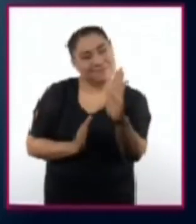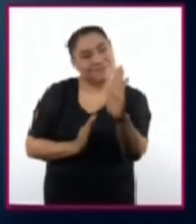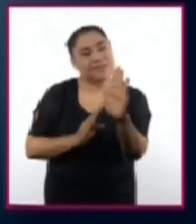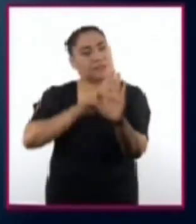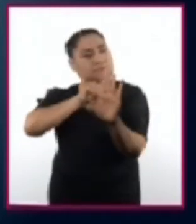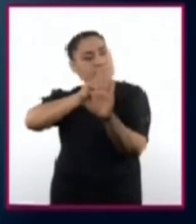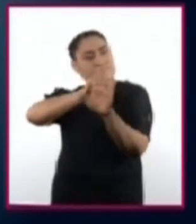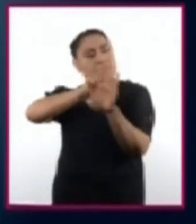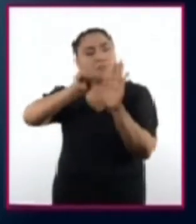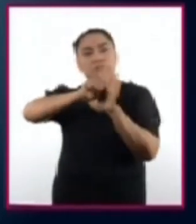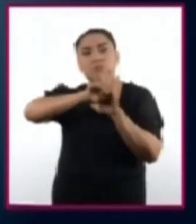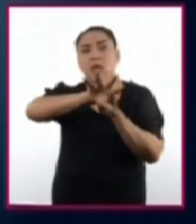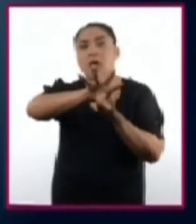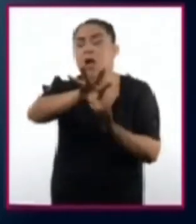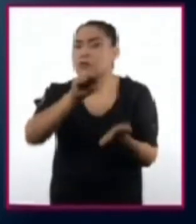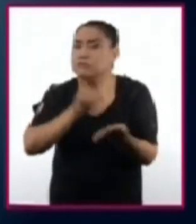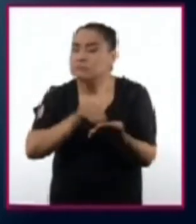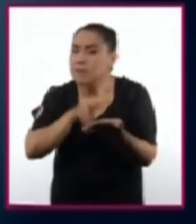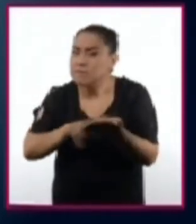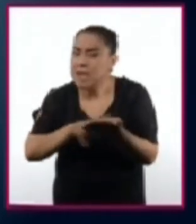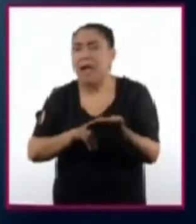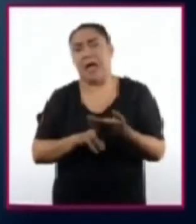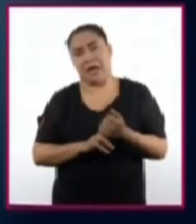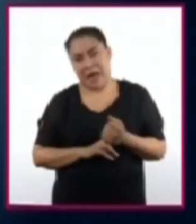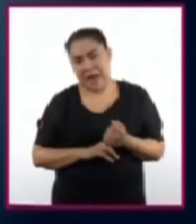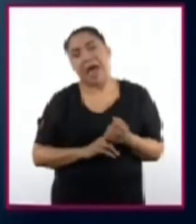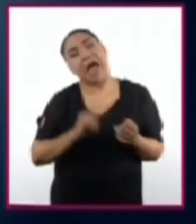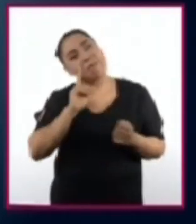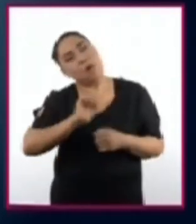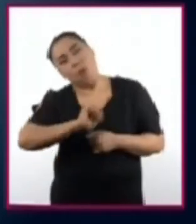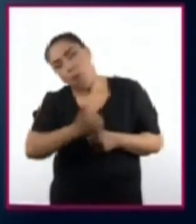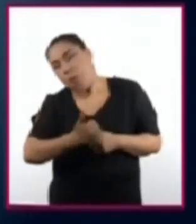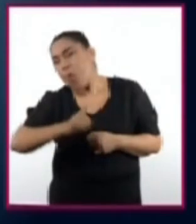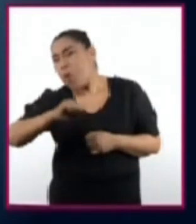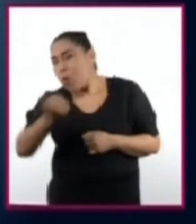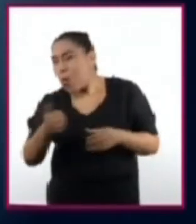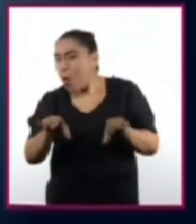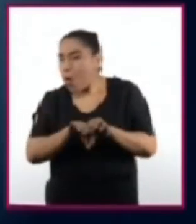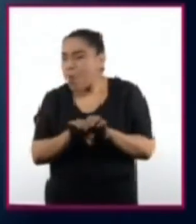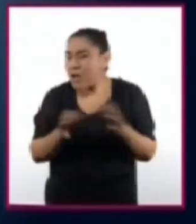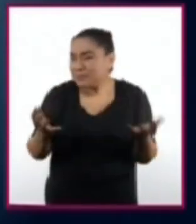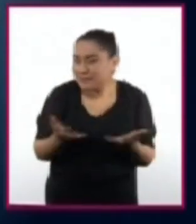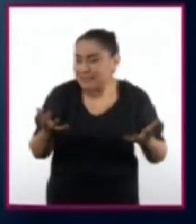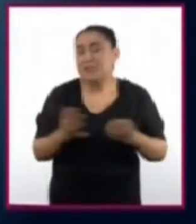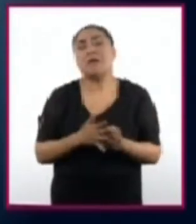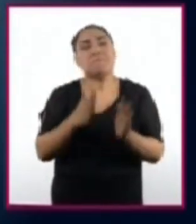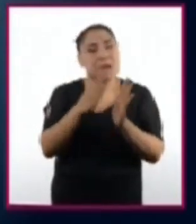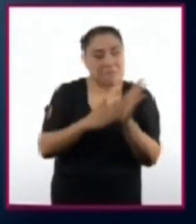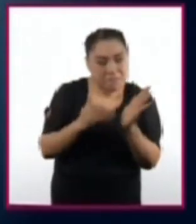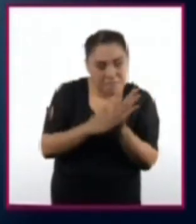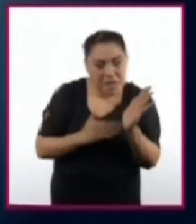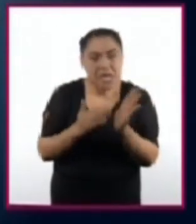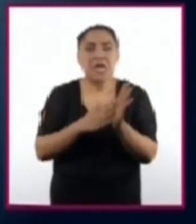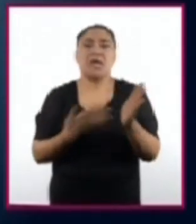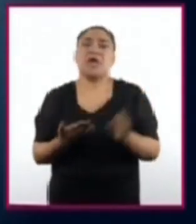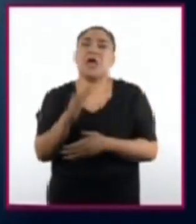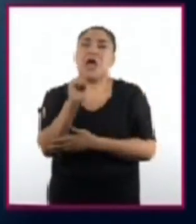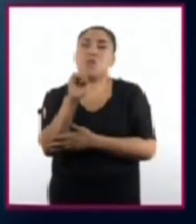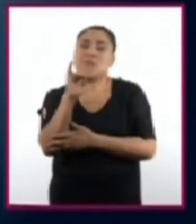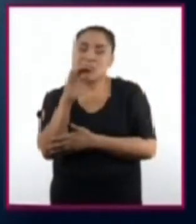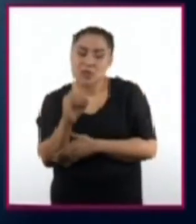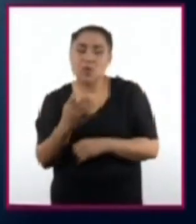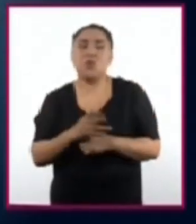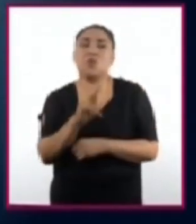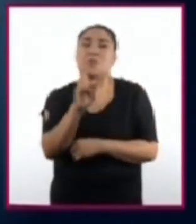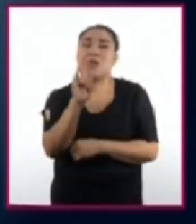persistía. Siguió haciendo experimentos con diferentes materiales, además de papel, como el aluminio, el